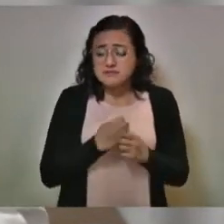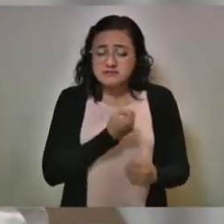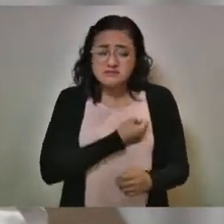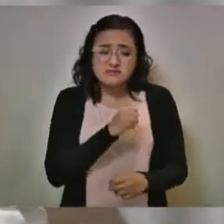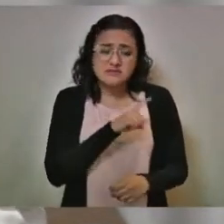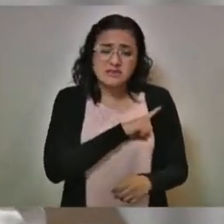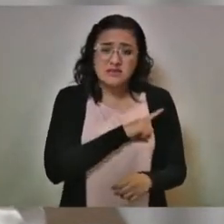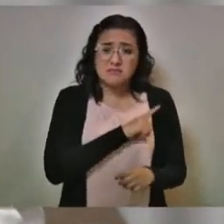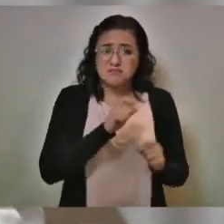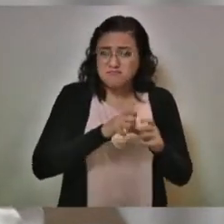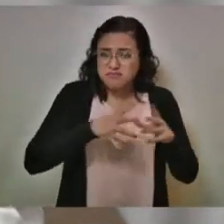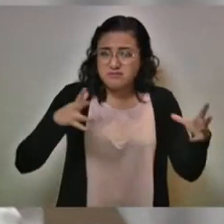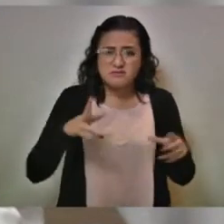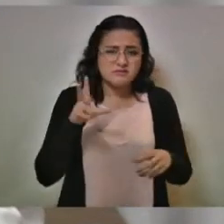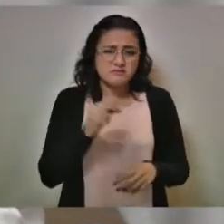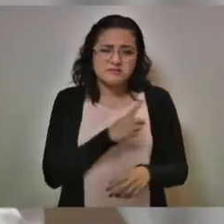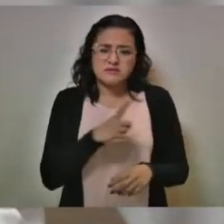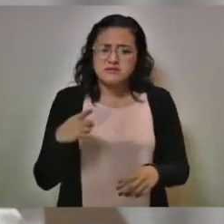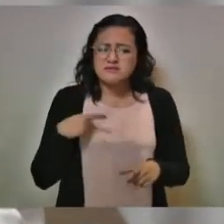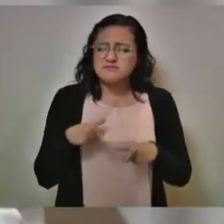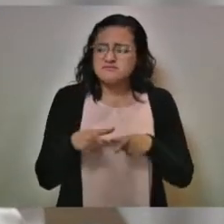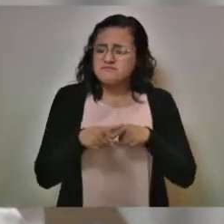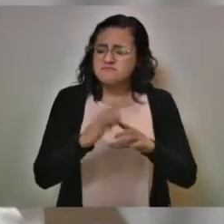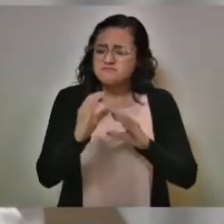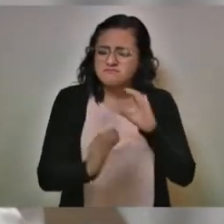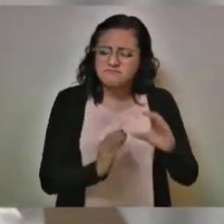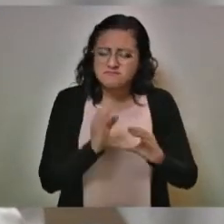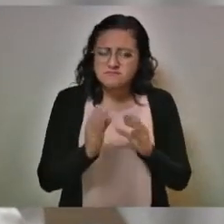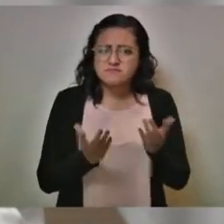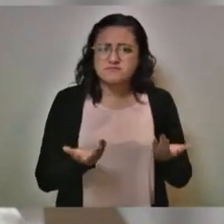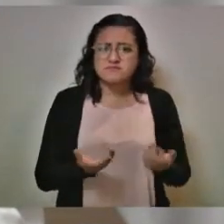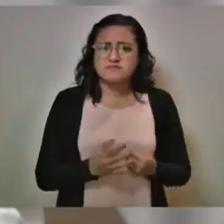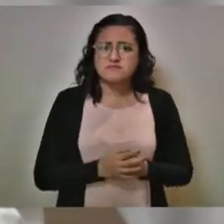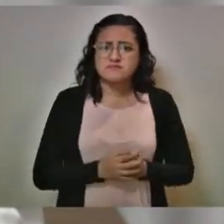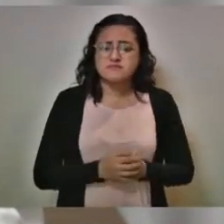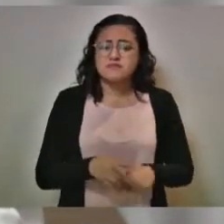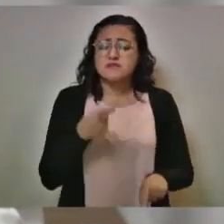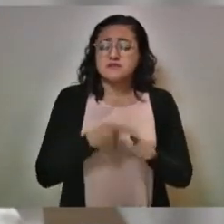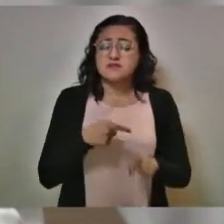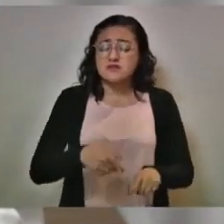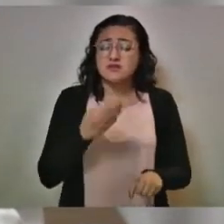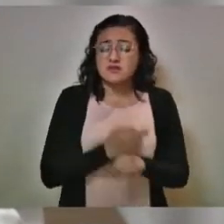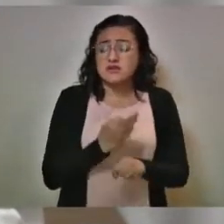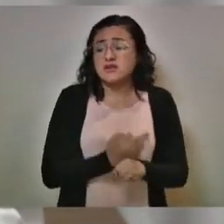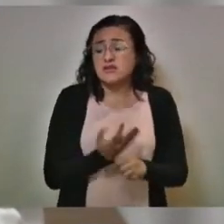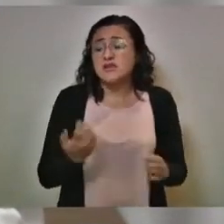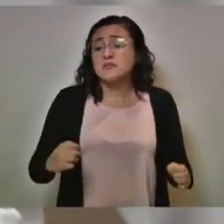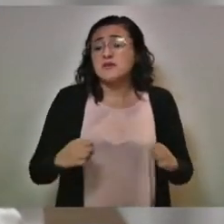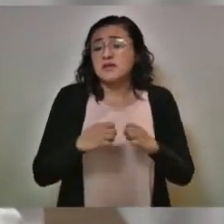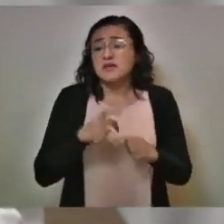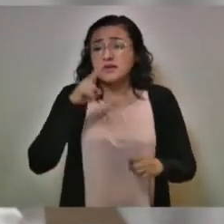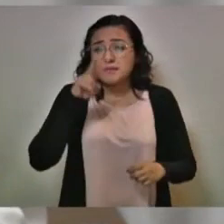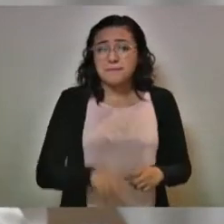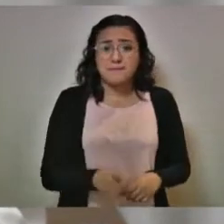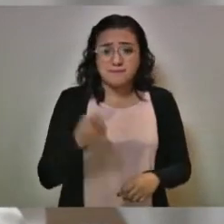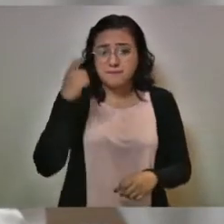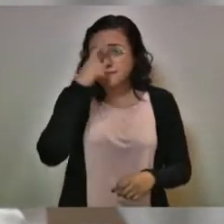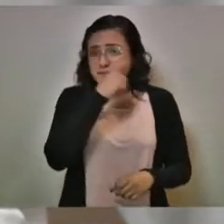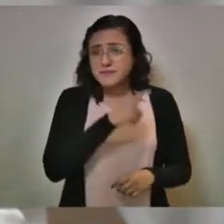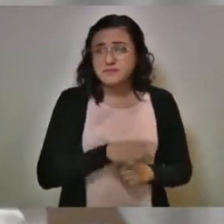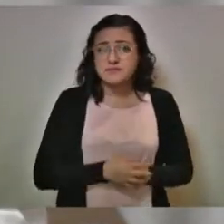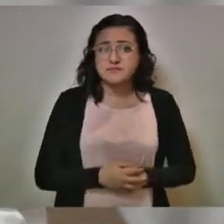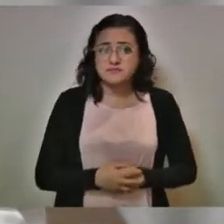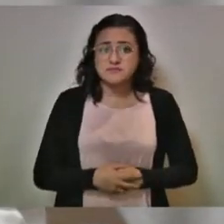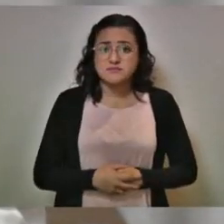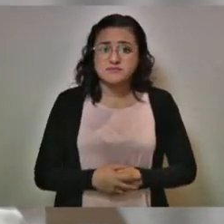el estado de crisis en que esta sociedad está metida. No hagan casa